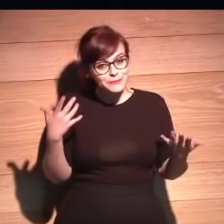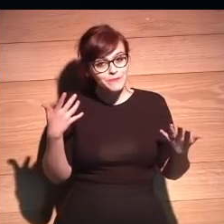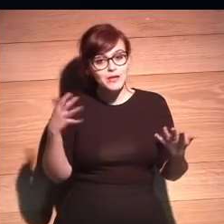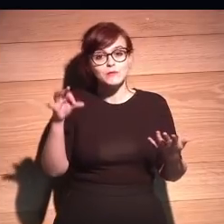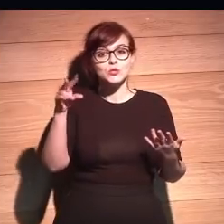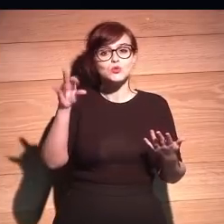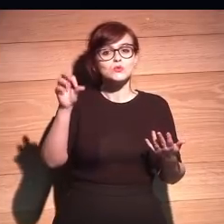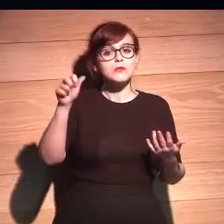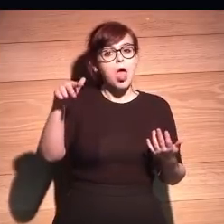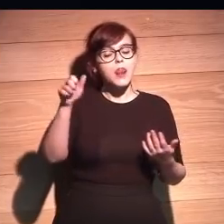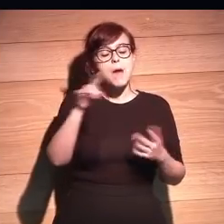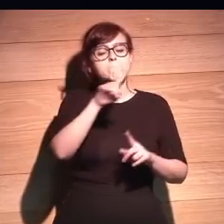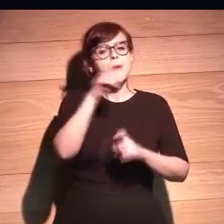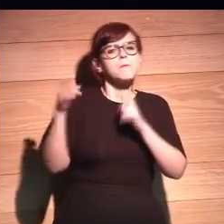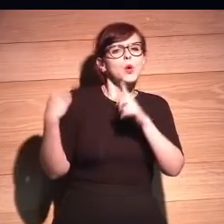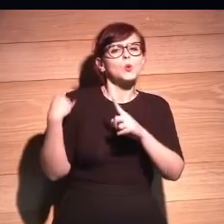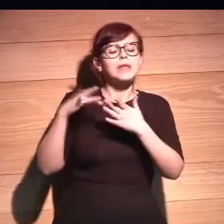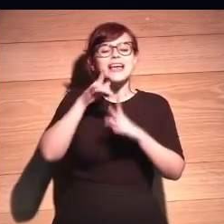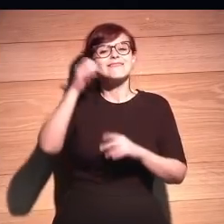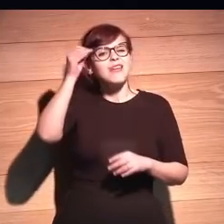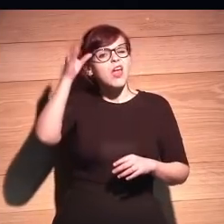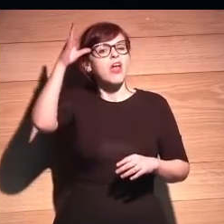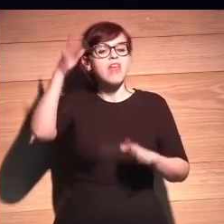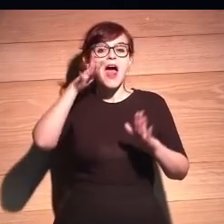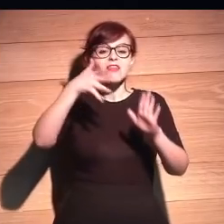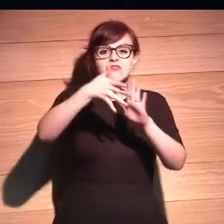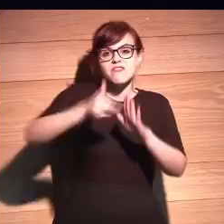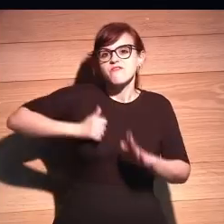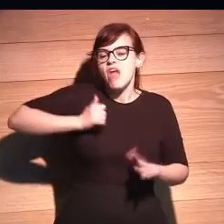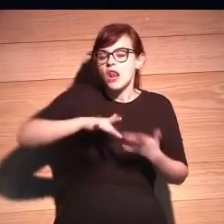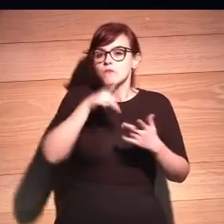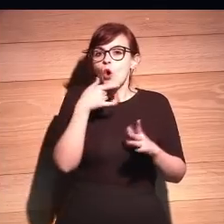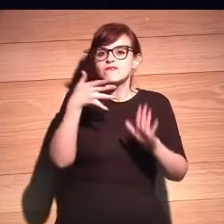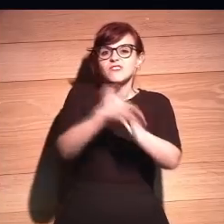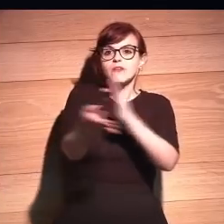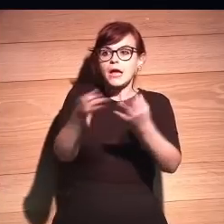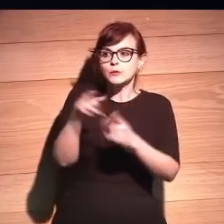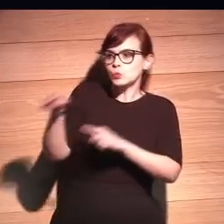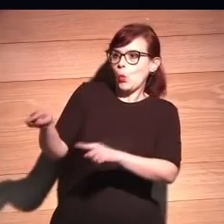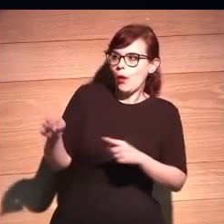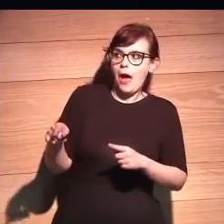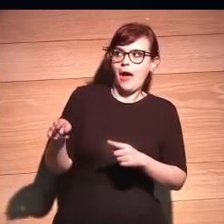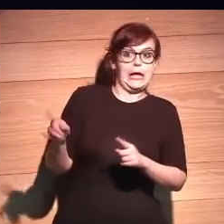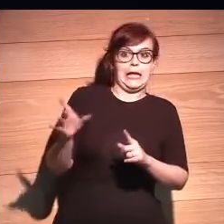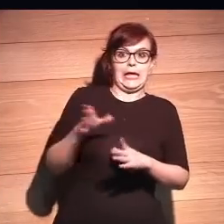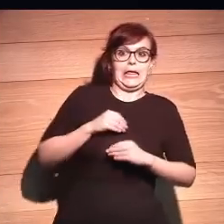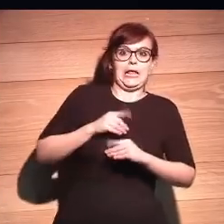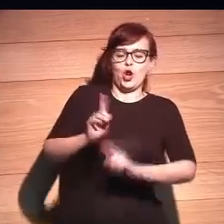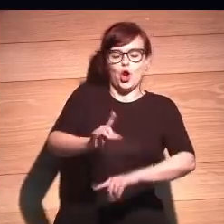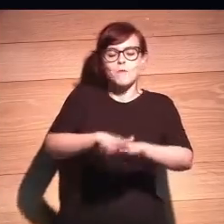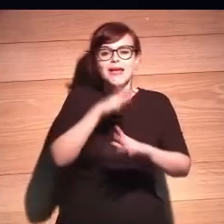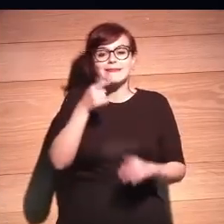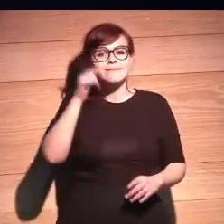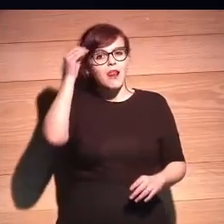Susana, me preguntas qué es inteligencia artificial, ¿no? cómo te gustaría. Te iba a decir, inteligencia artificial eres tú, ¿no? No, inteligencia artificial